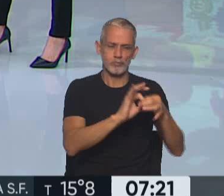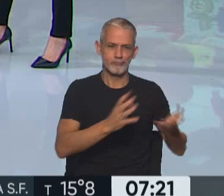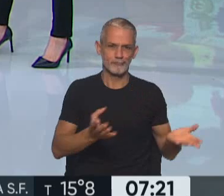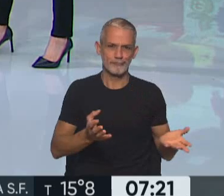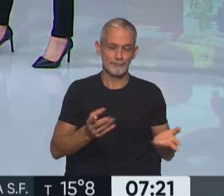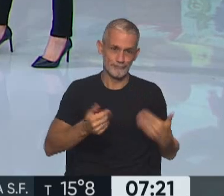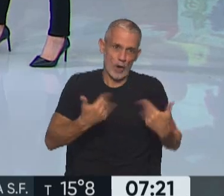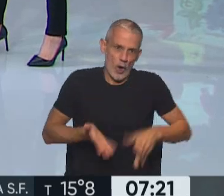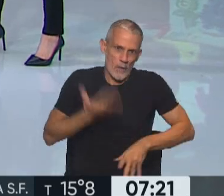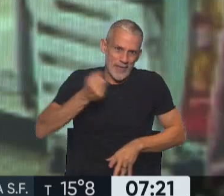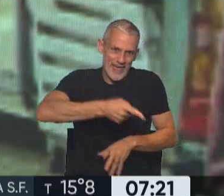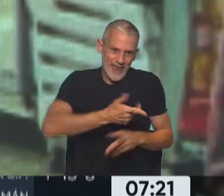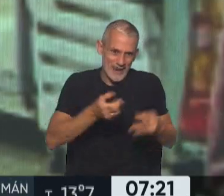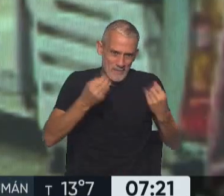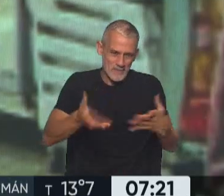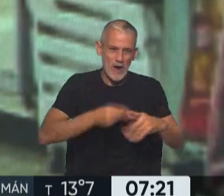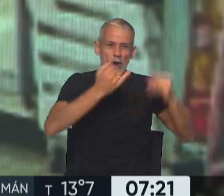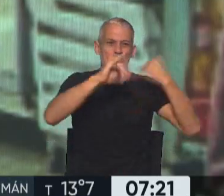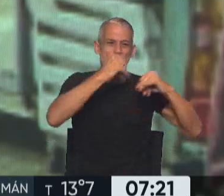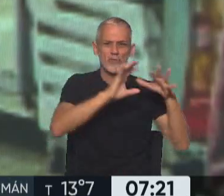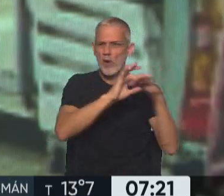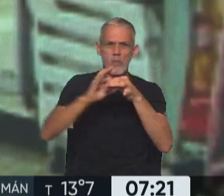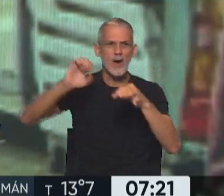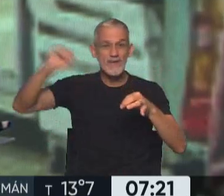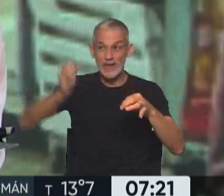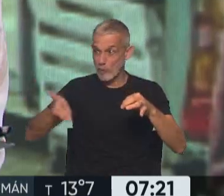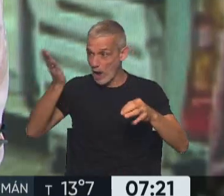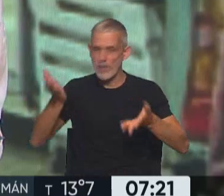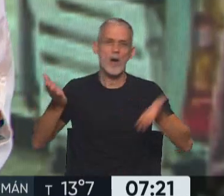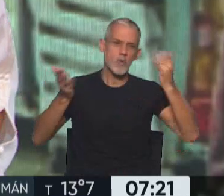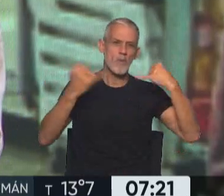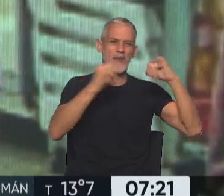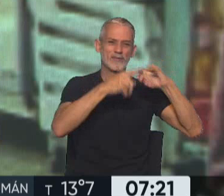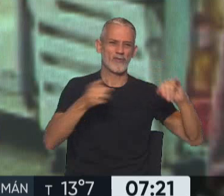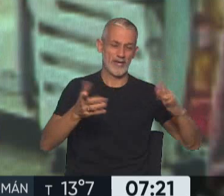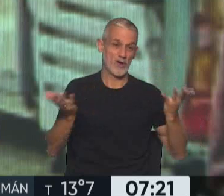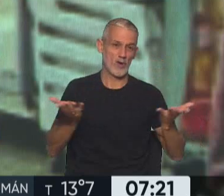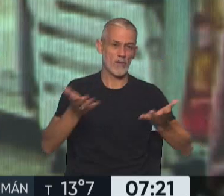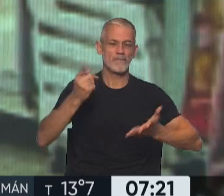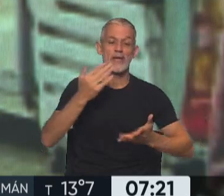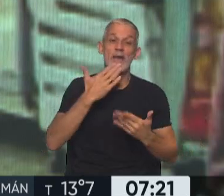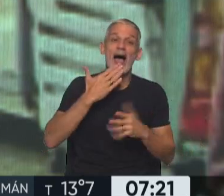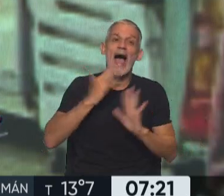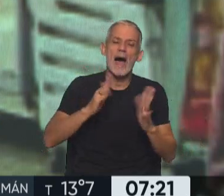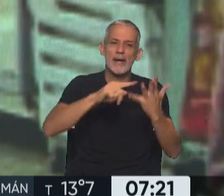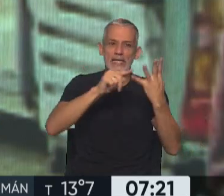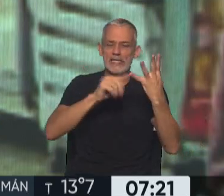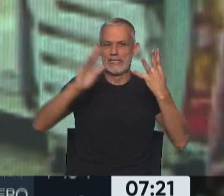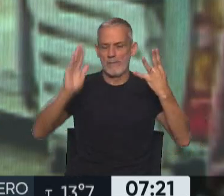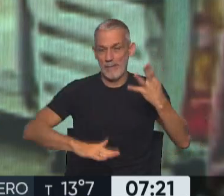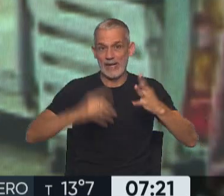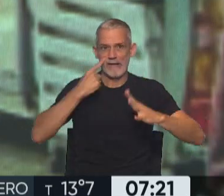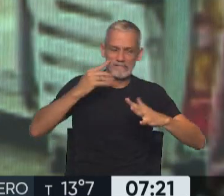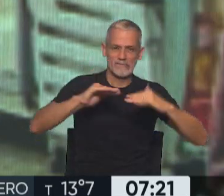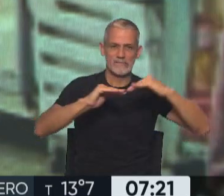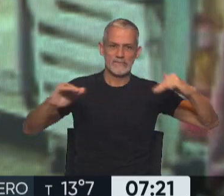conviene muchísimo en este contexto inflacionario, porque si bien hoy el dato de inflación va a ser alto, lo que se espera es que abril se modere un poco, pero